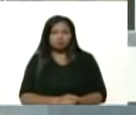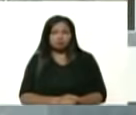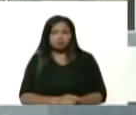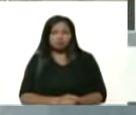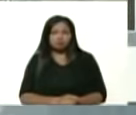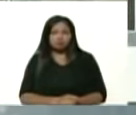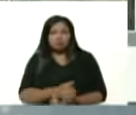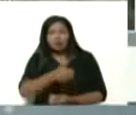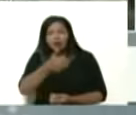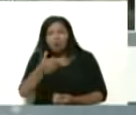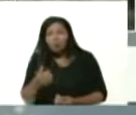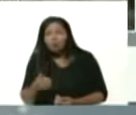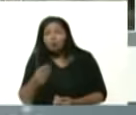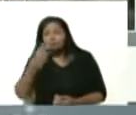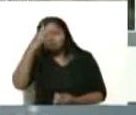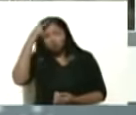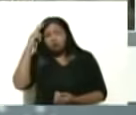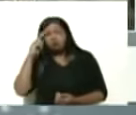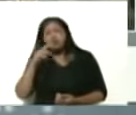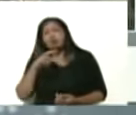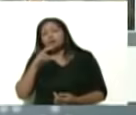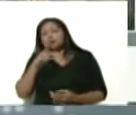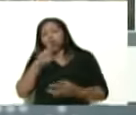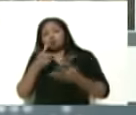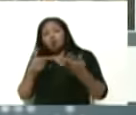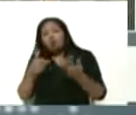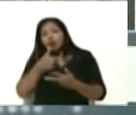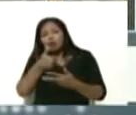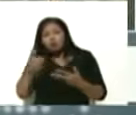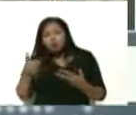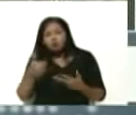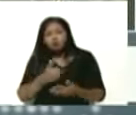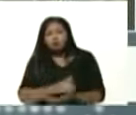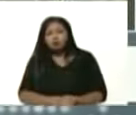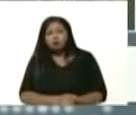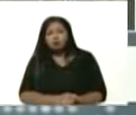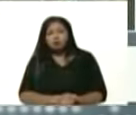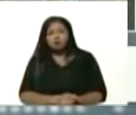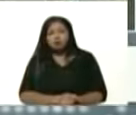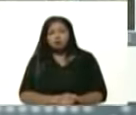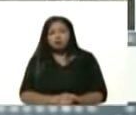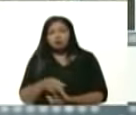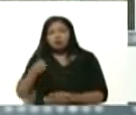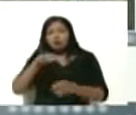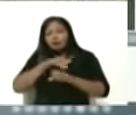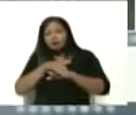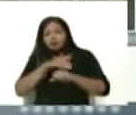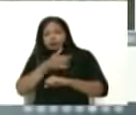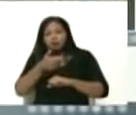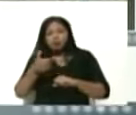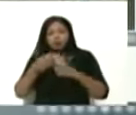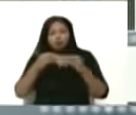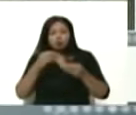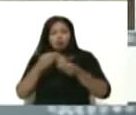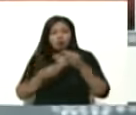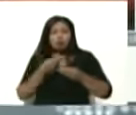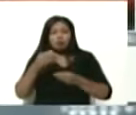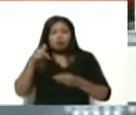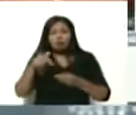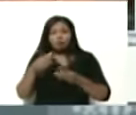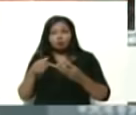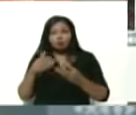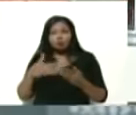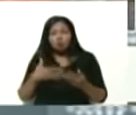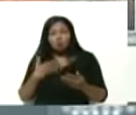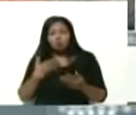Héctor Orlando llegará el momento en que todos esos motores los hagamos aquí pero todo lo demás se puede